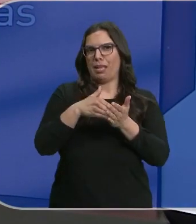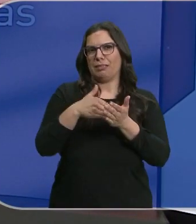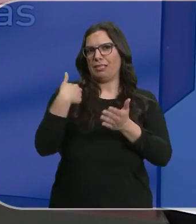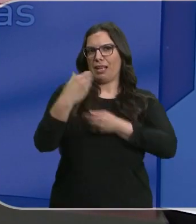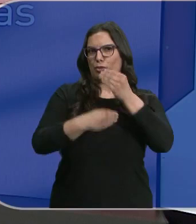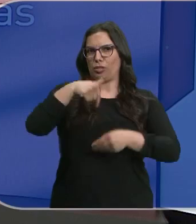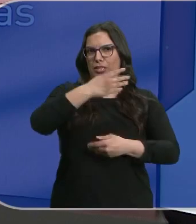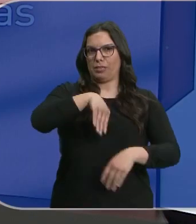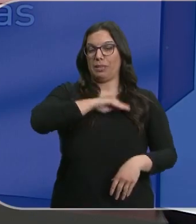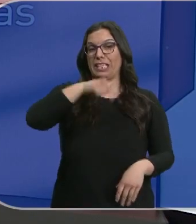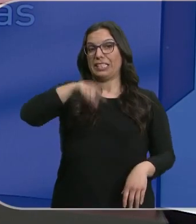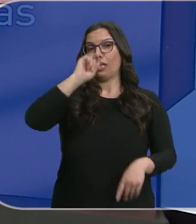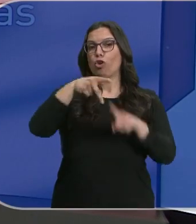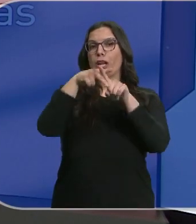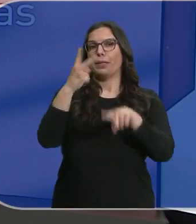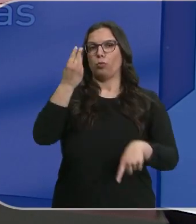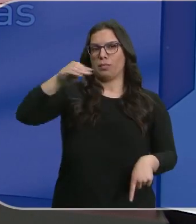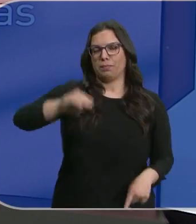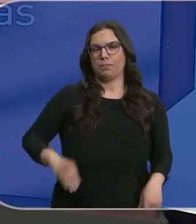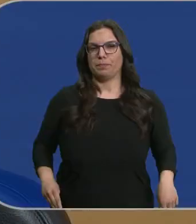Este año se ofrece una nueva herramienta.